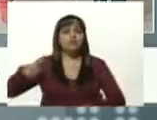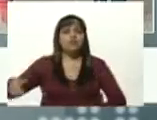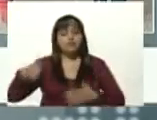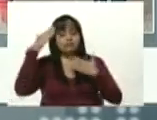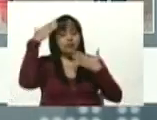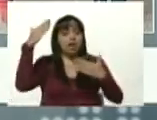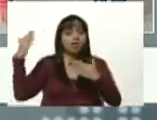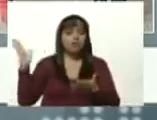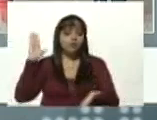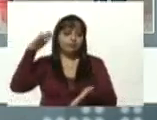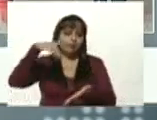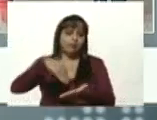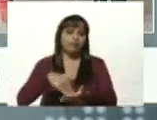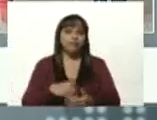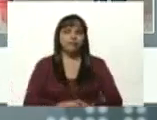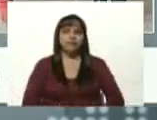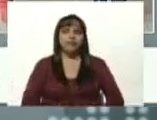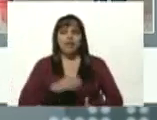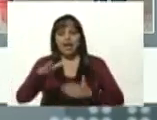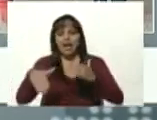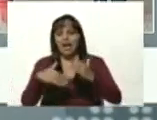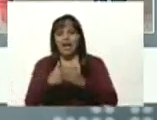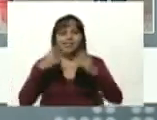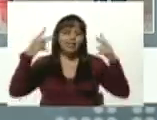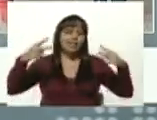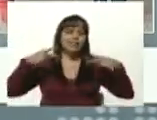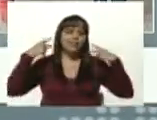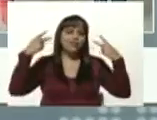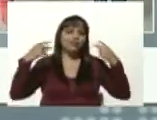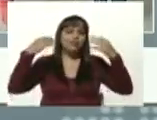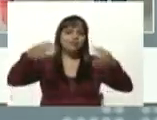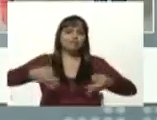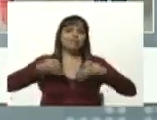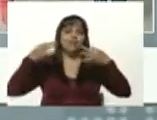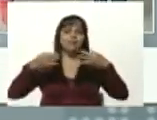Saludo al Estado de Aragua, pues. Hasta la victoria siempre, Aragua.